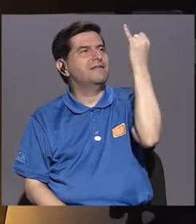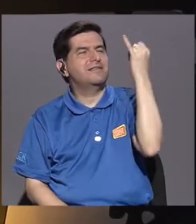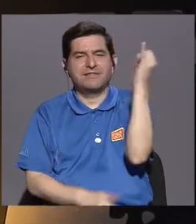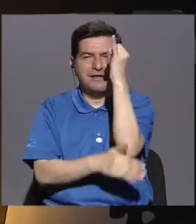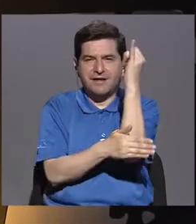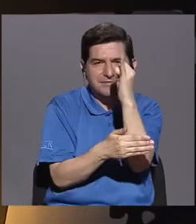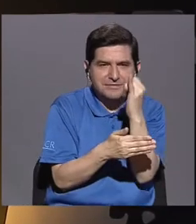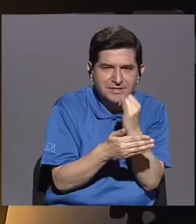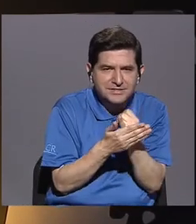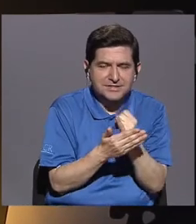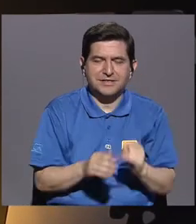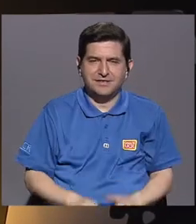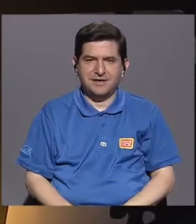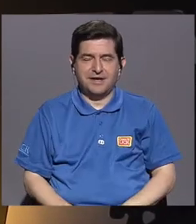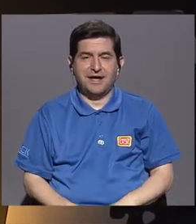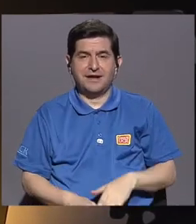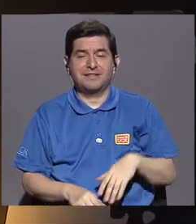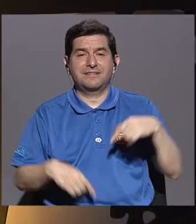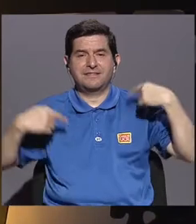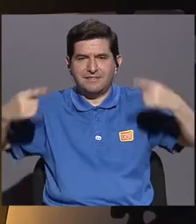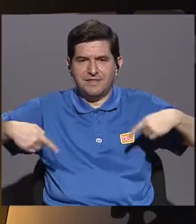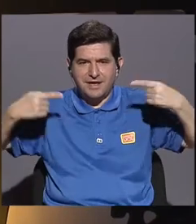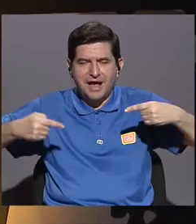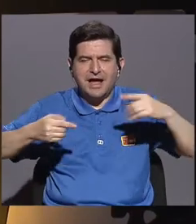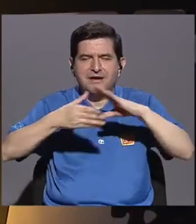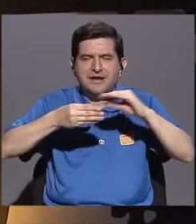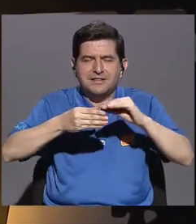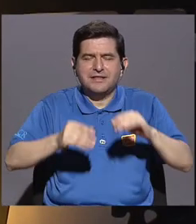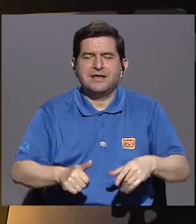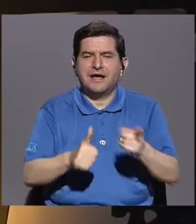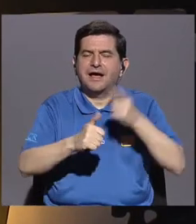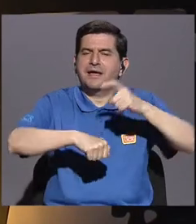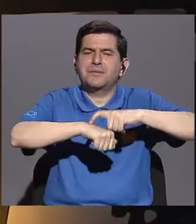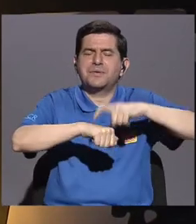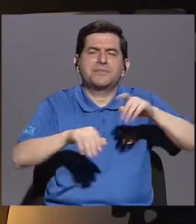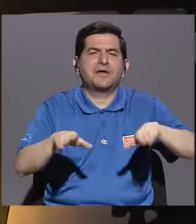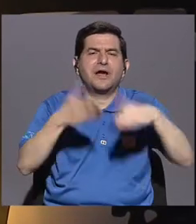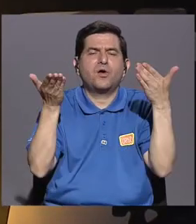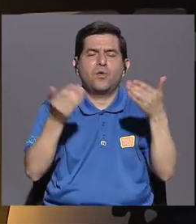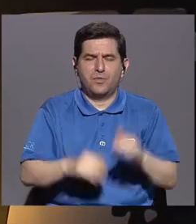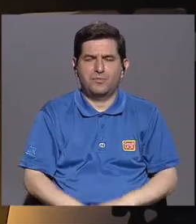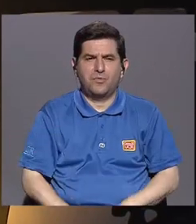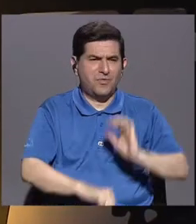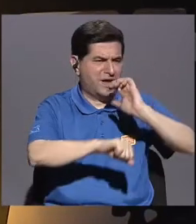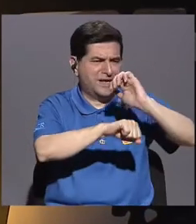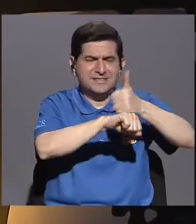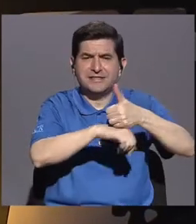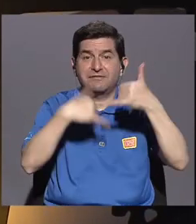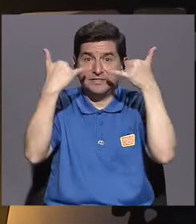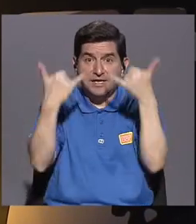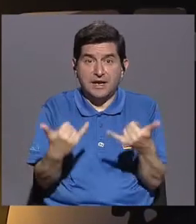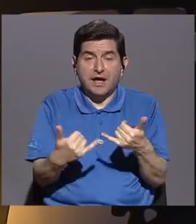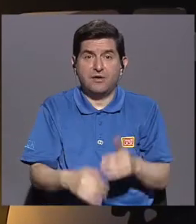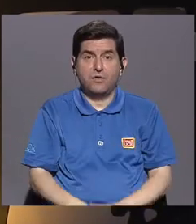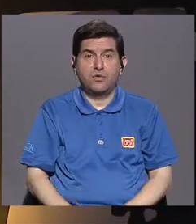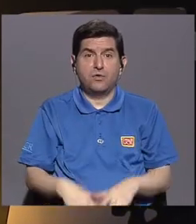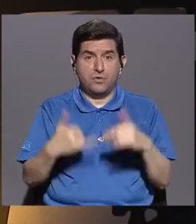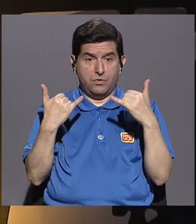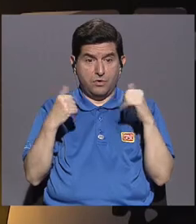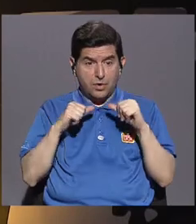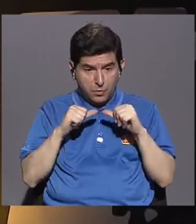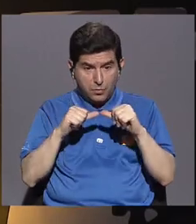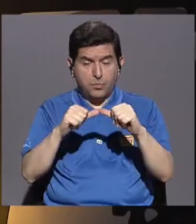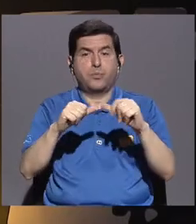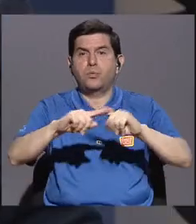diseño del concepto de la carretica en su etapa inicial? ¿Cómo le diste forma a eso que hoy día ha caminado por